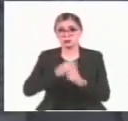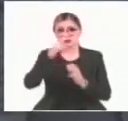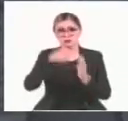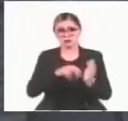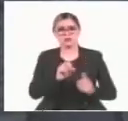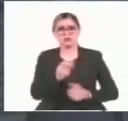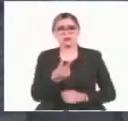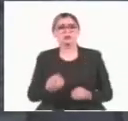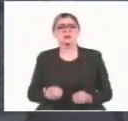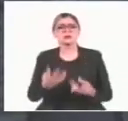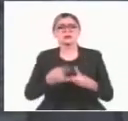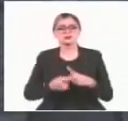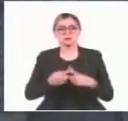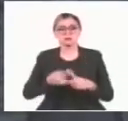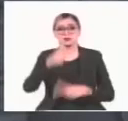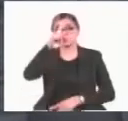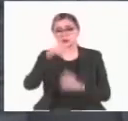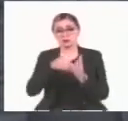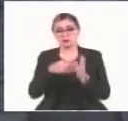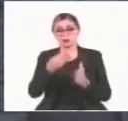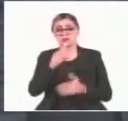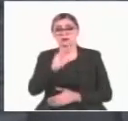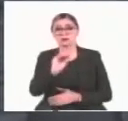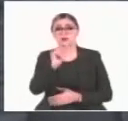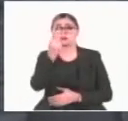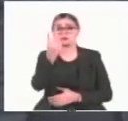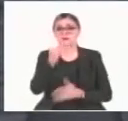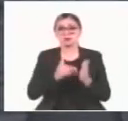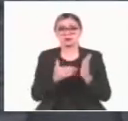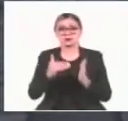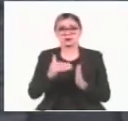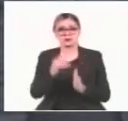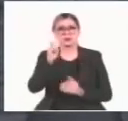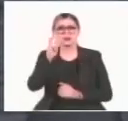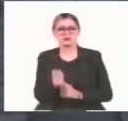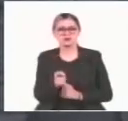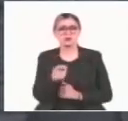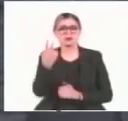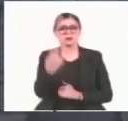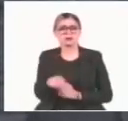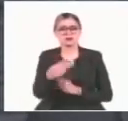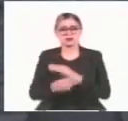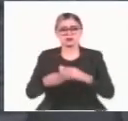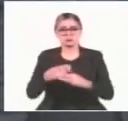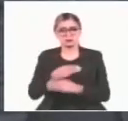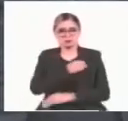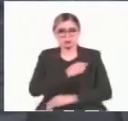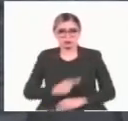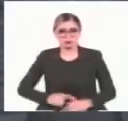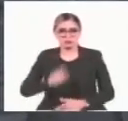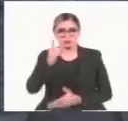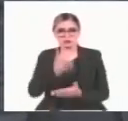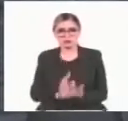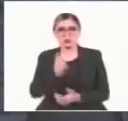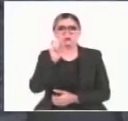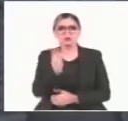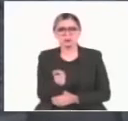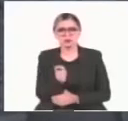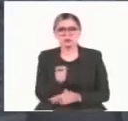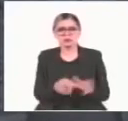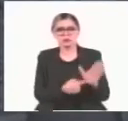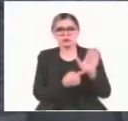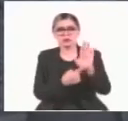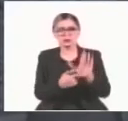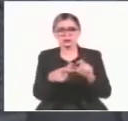1.092 millones de pesos sólo de recurso municipal. Es decir,